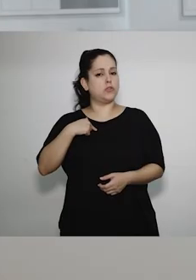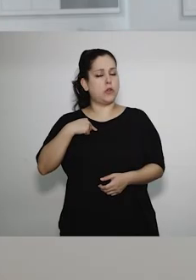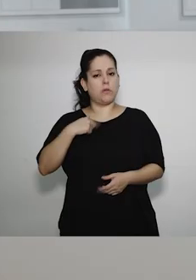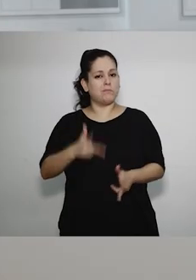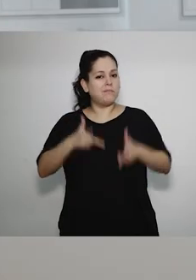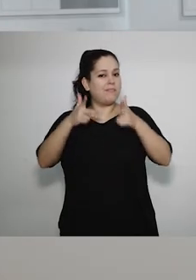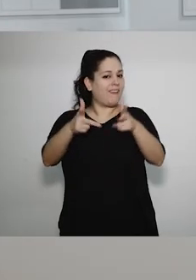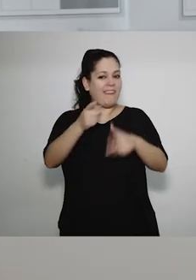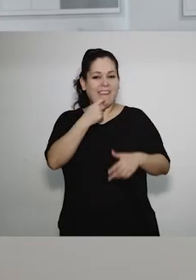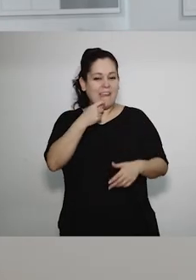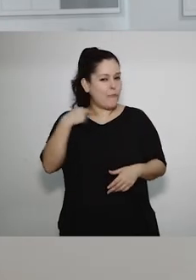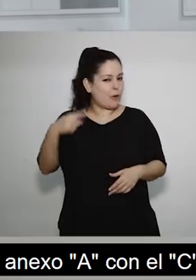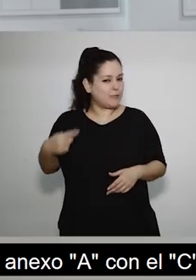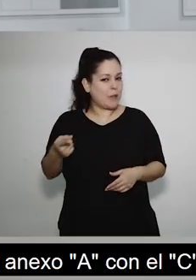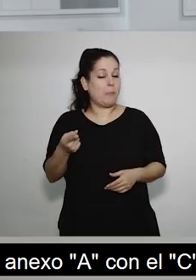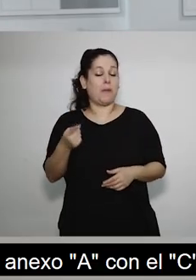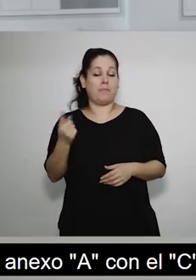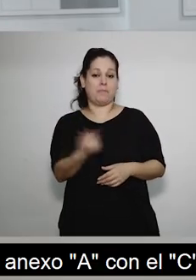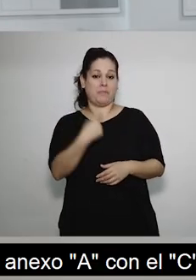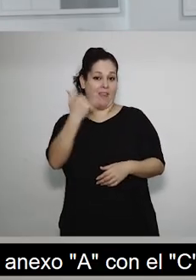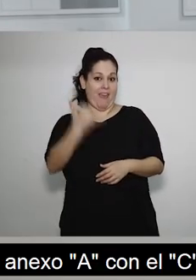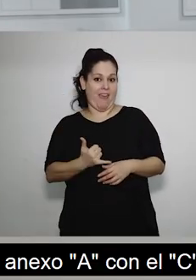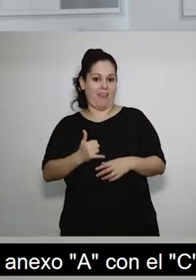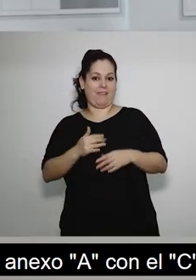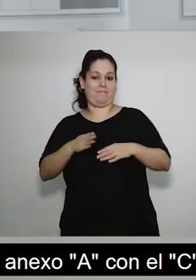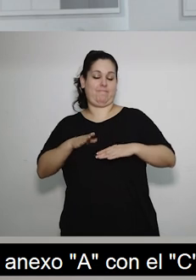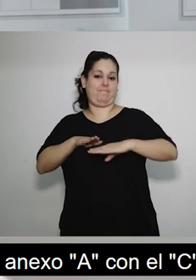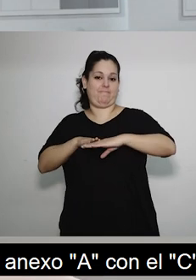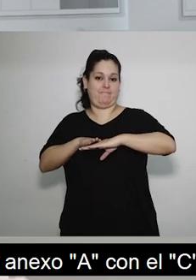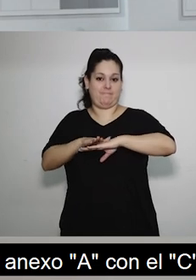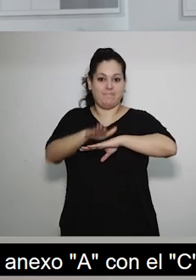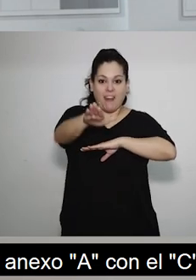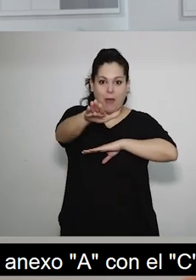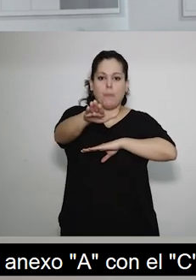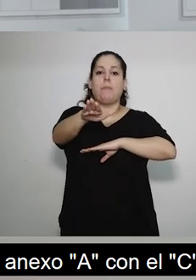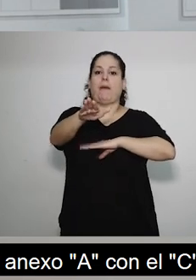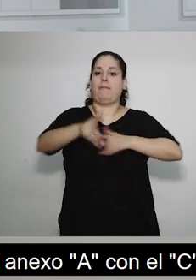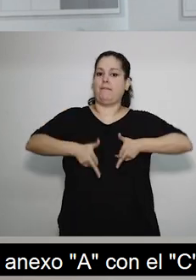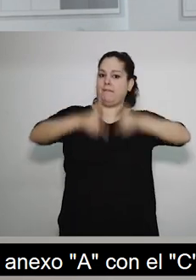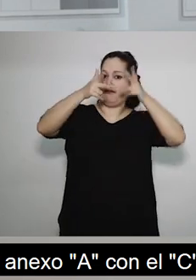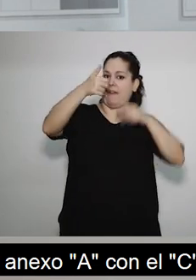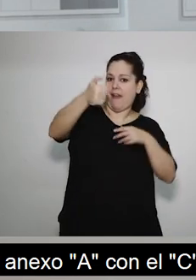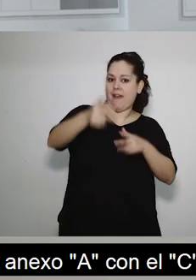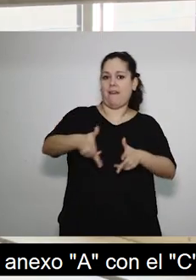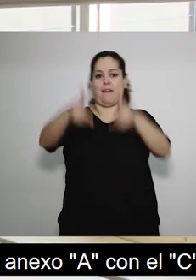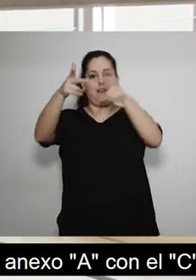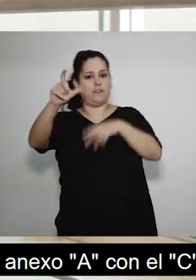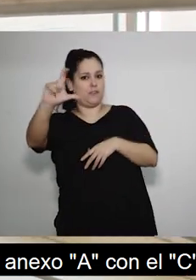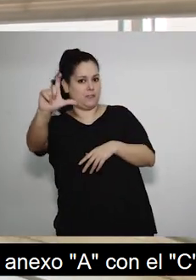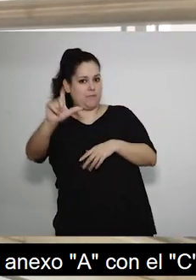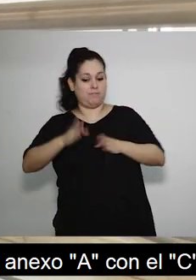Yo siempre doy el ejemplo de, tenemos una rampa que une el pasillo del anexo A con el C.